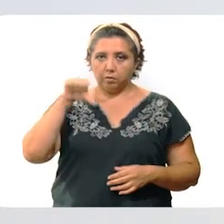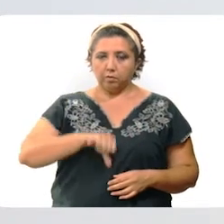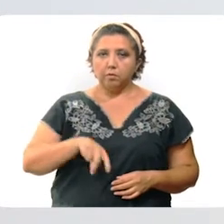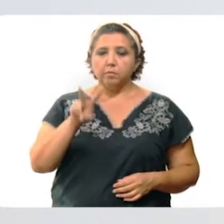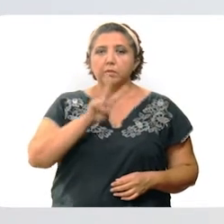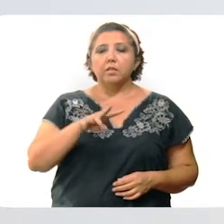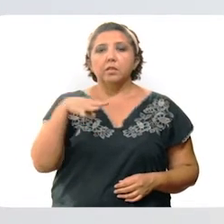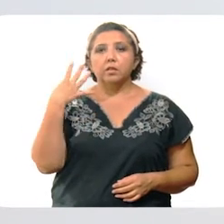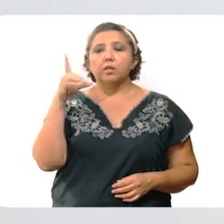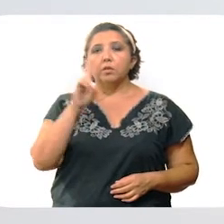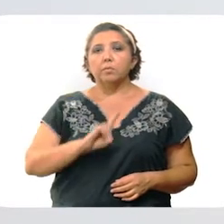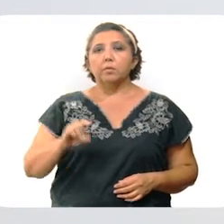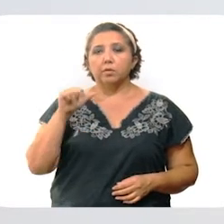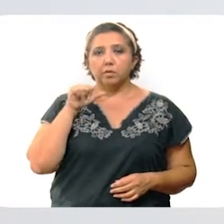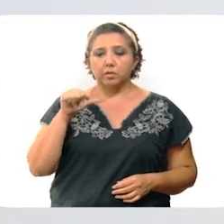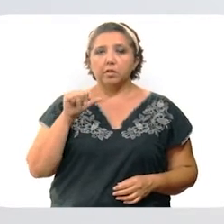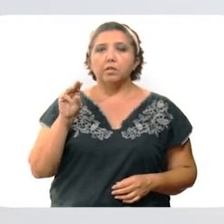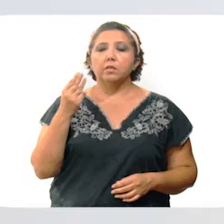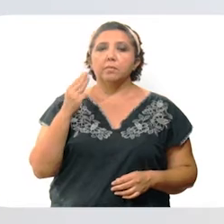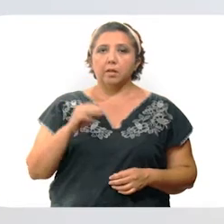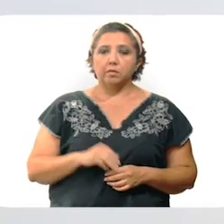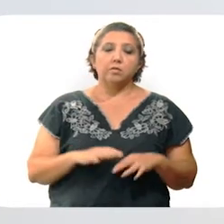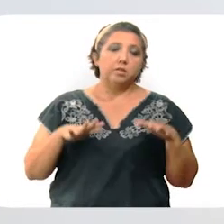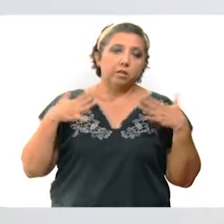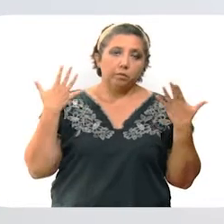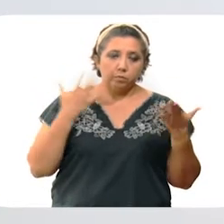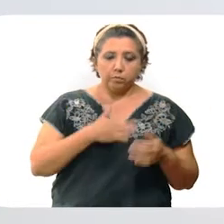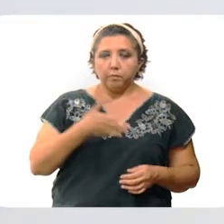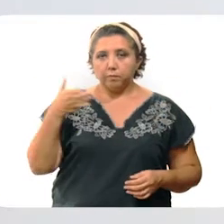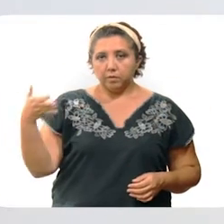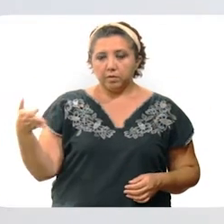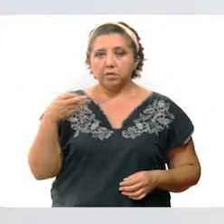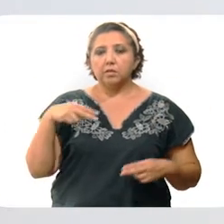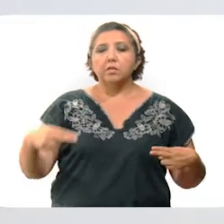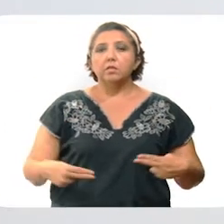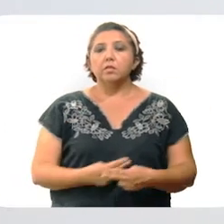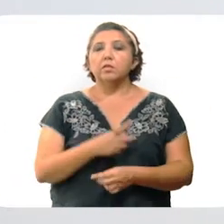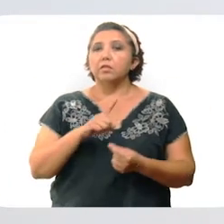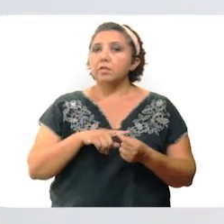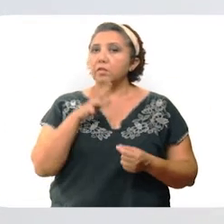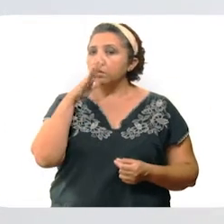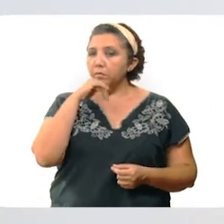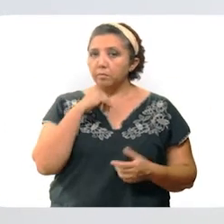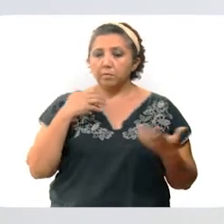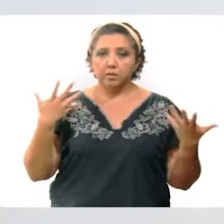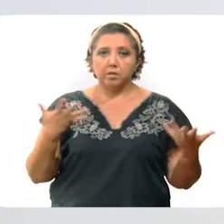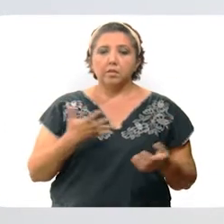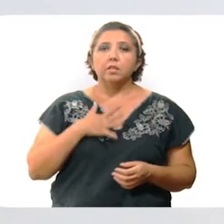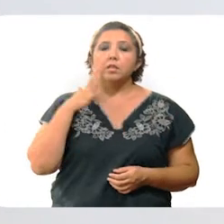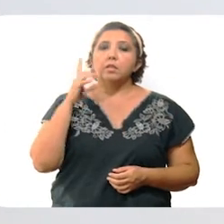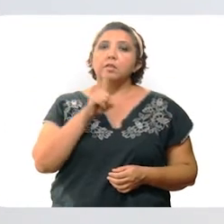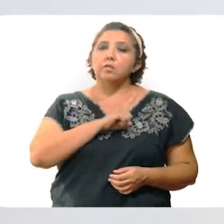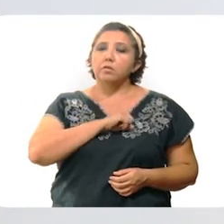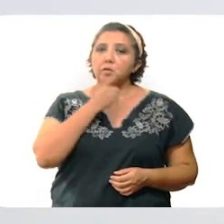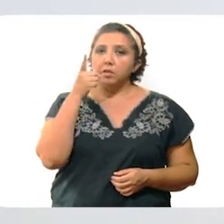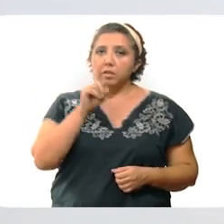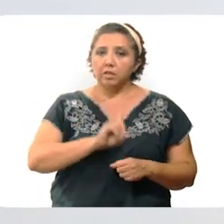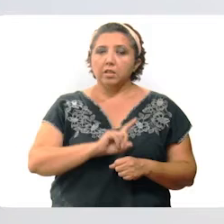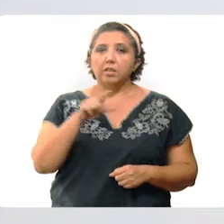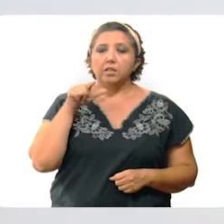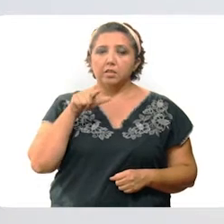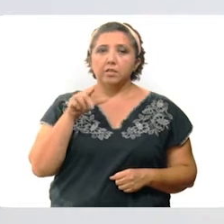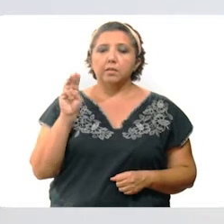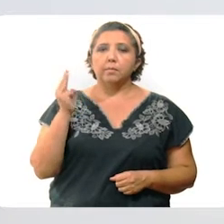viernes 14 al domingo 16 de mayo, según su fecha de nacimiento, y quienes no puedan realizarlo tendrán únicamente el día